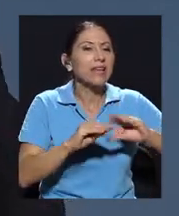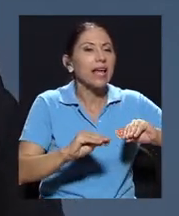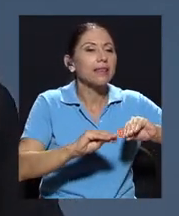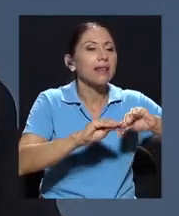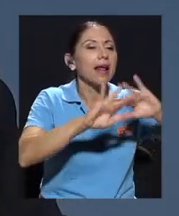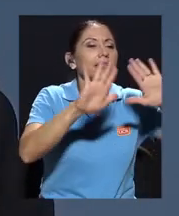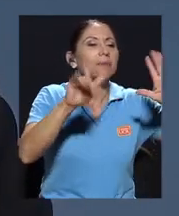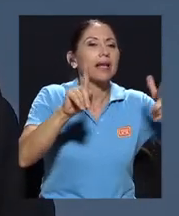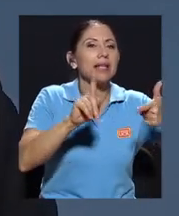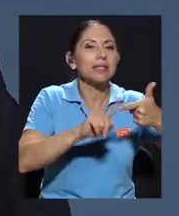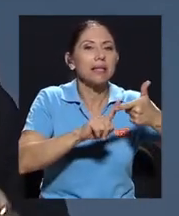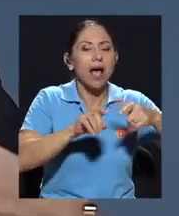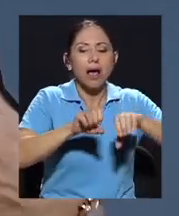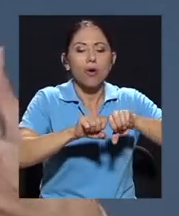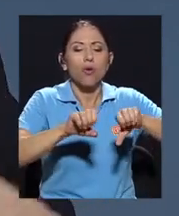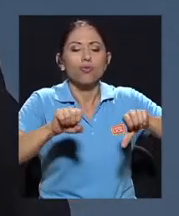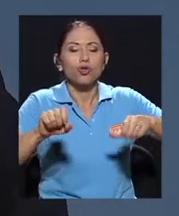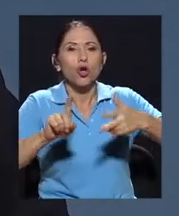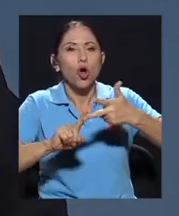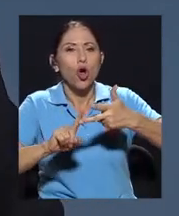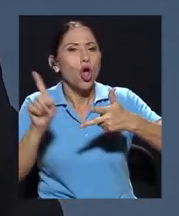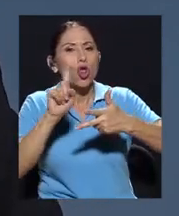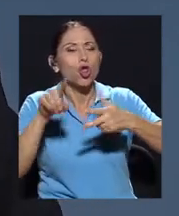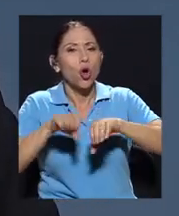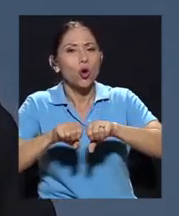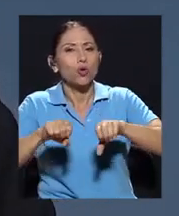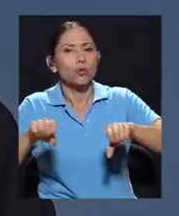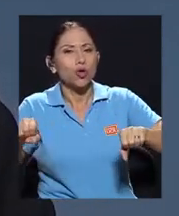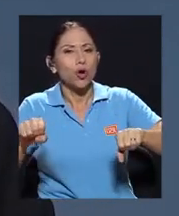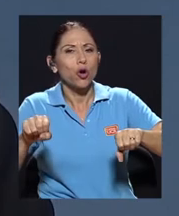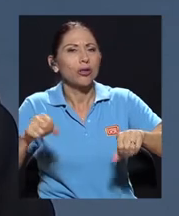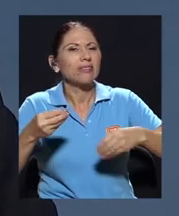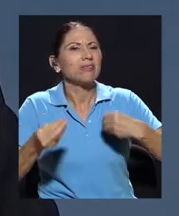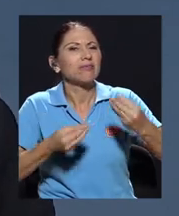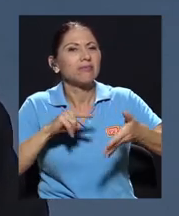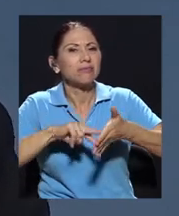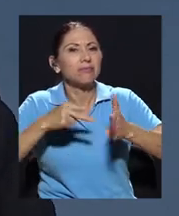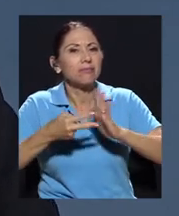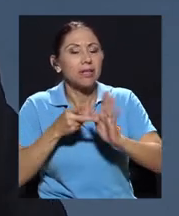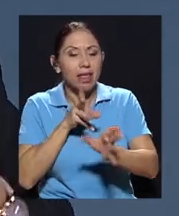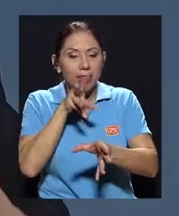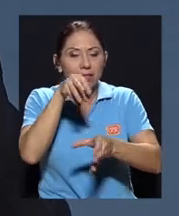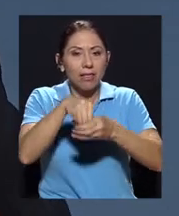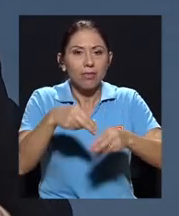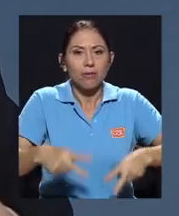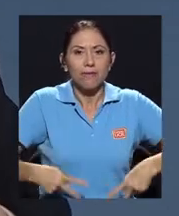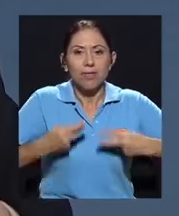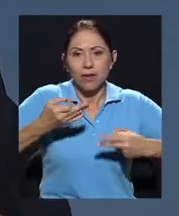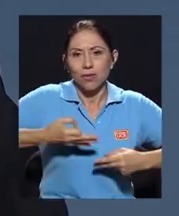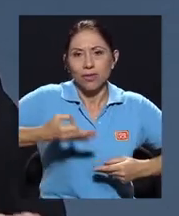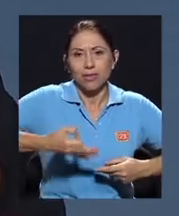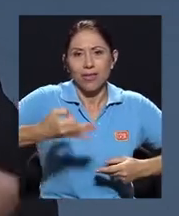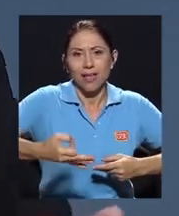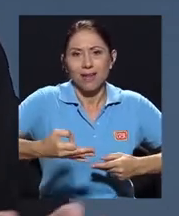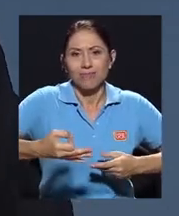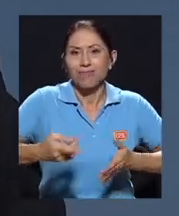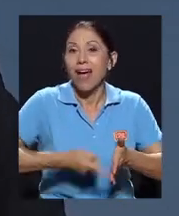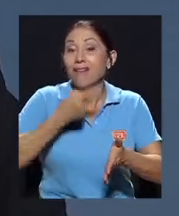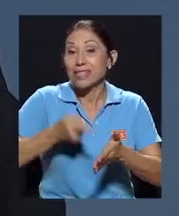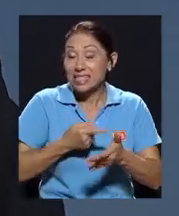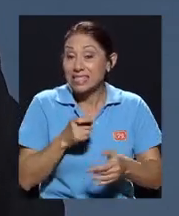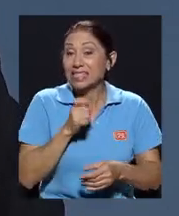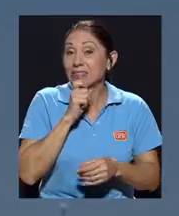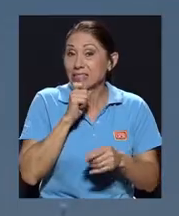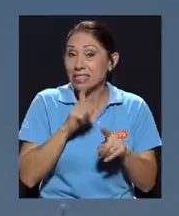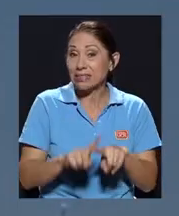corrupción, dentro de la vida cotidiana, que a veces cuesta establecer la diferencia. Pero bueno, ya ese es